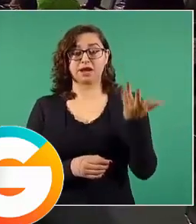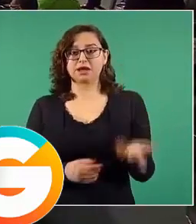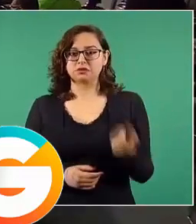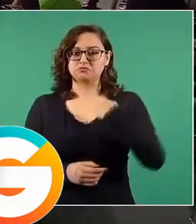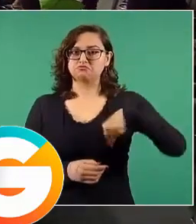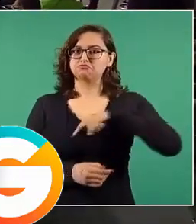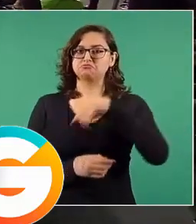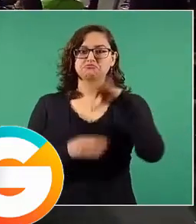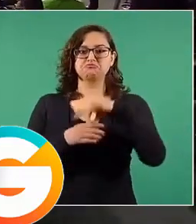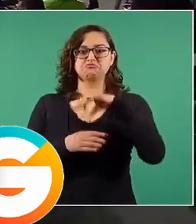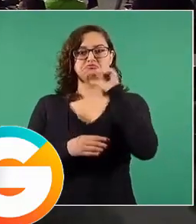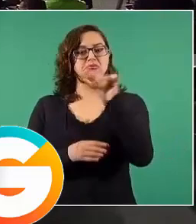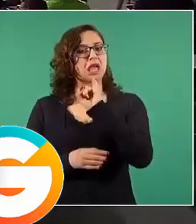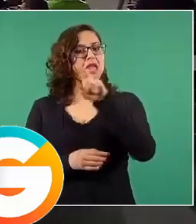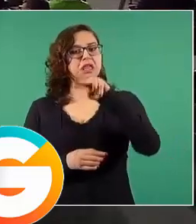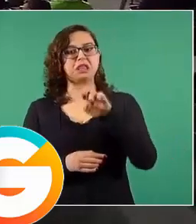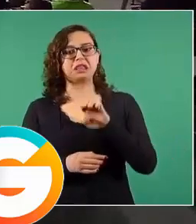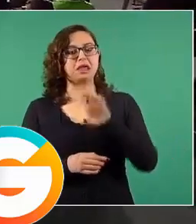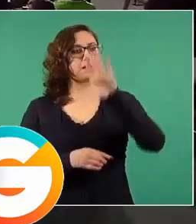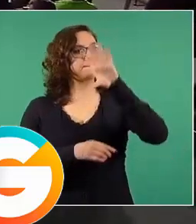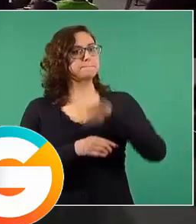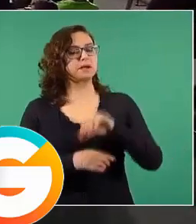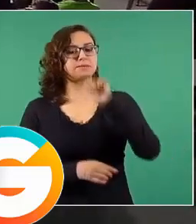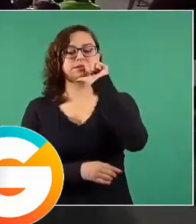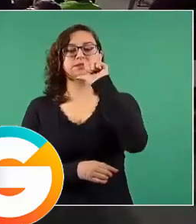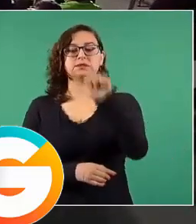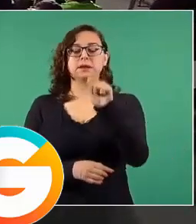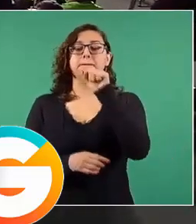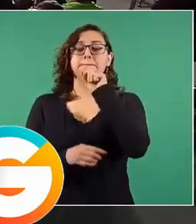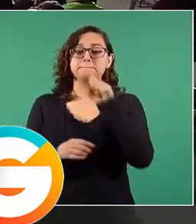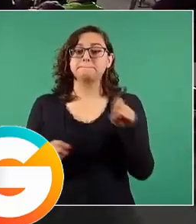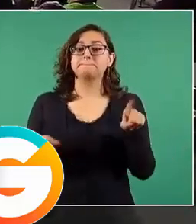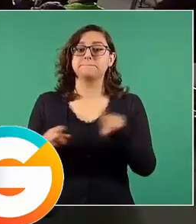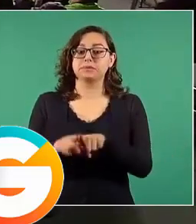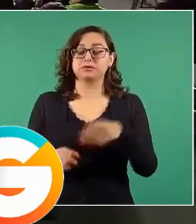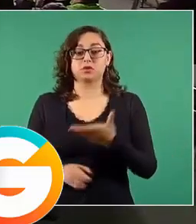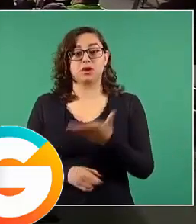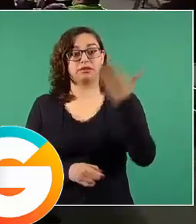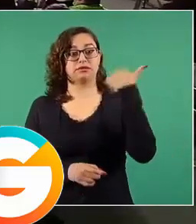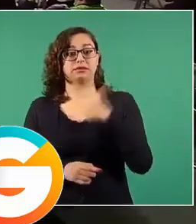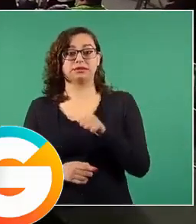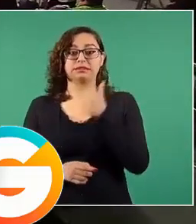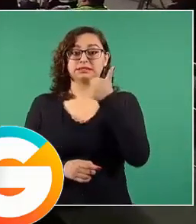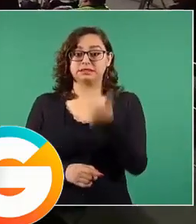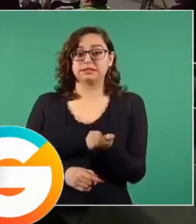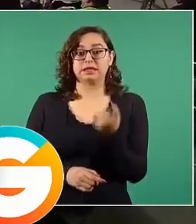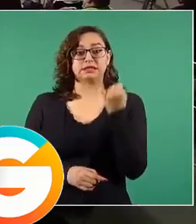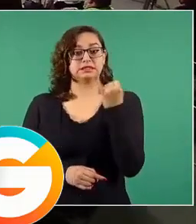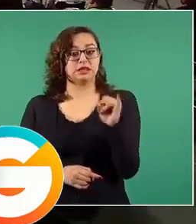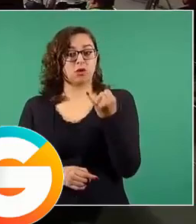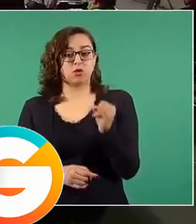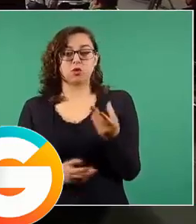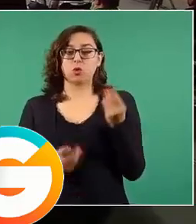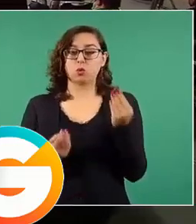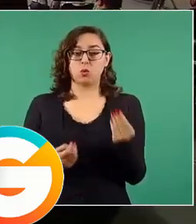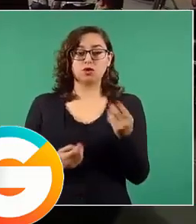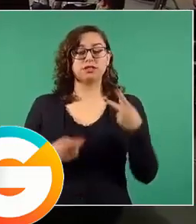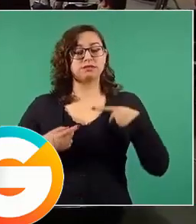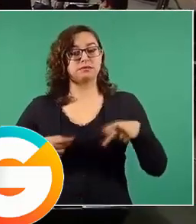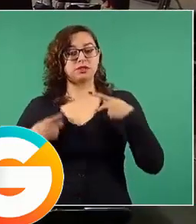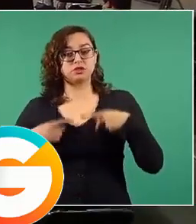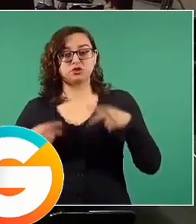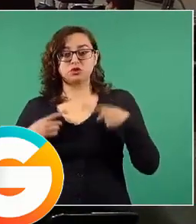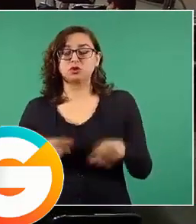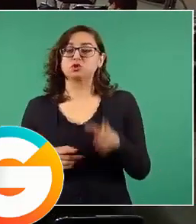democrático. Al igual que en las elecciones del 6 de junio, muchos no pudieron participar en el acto